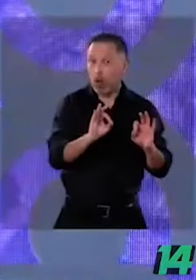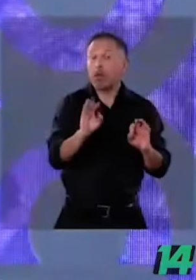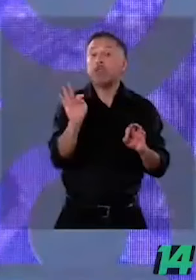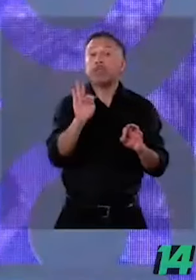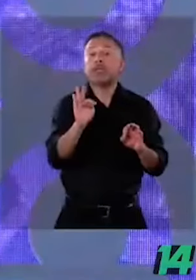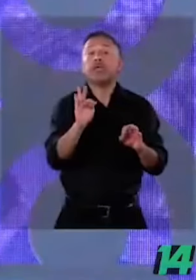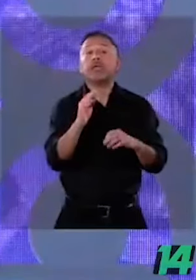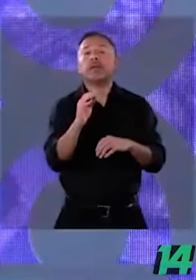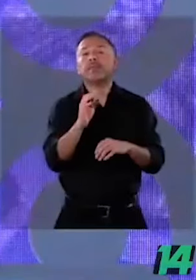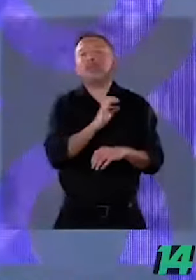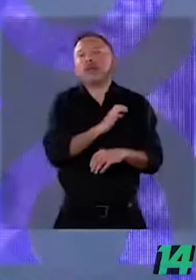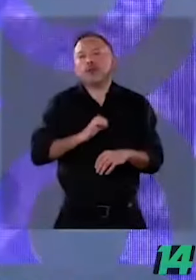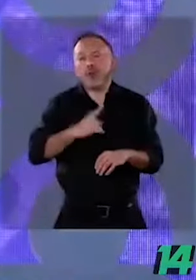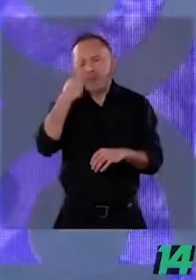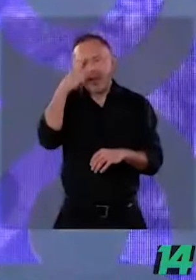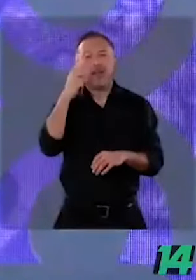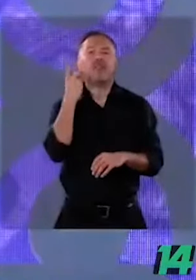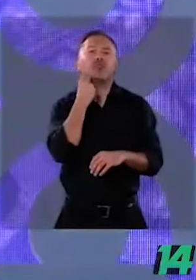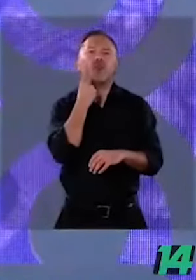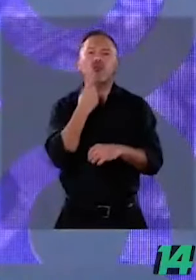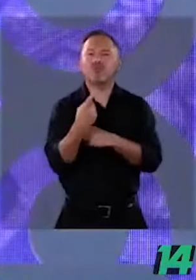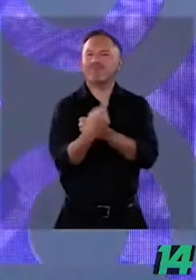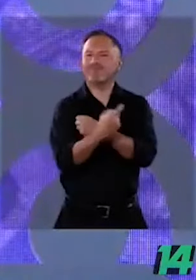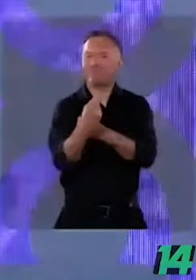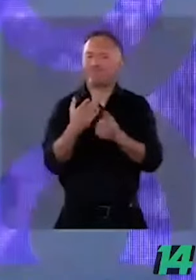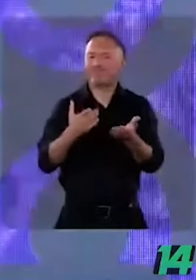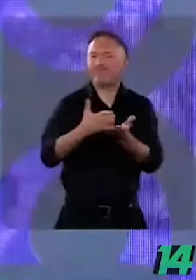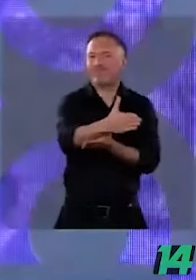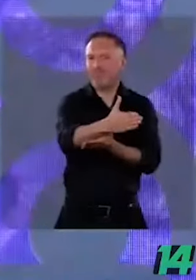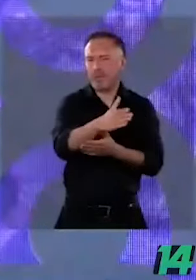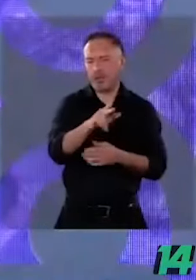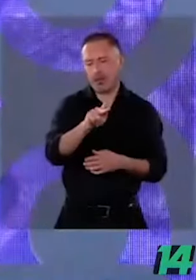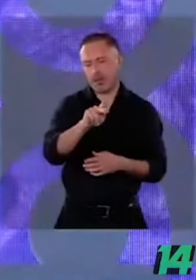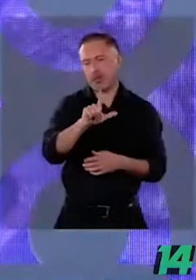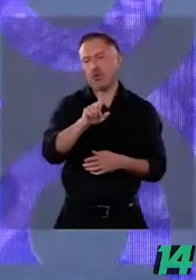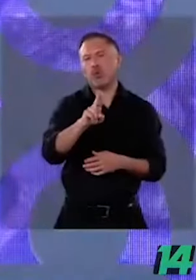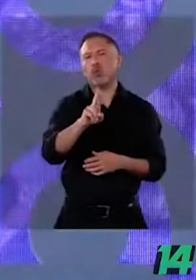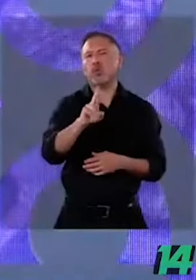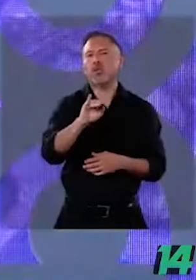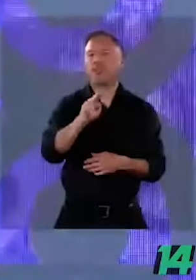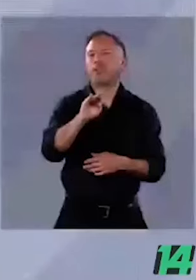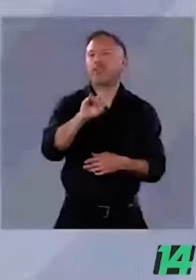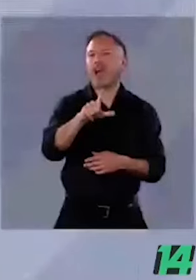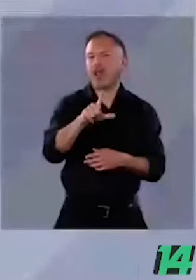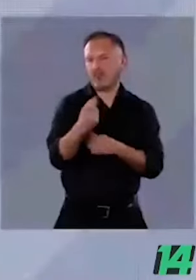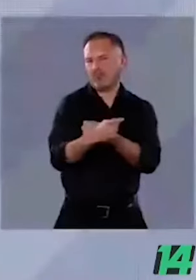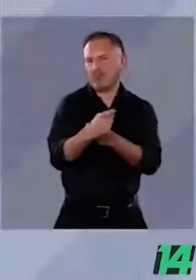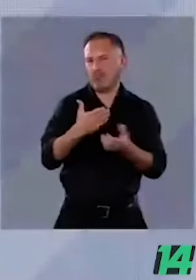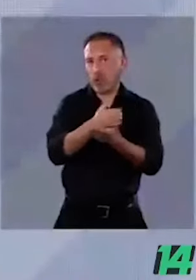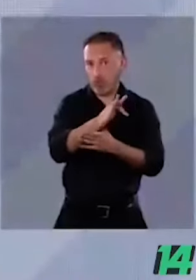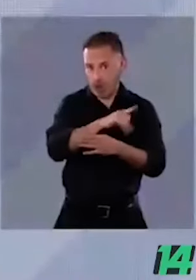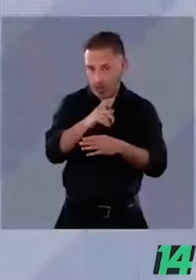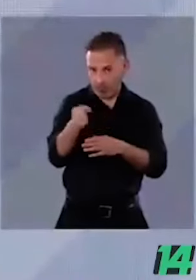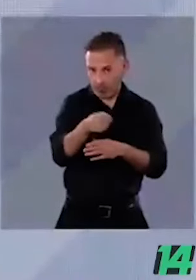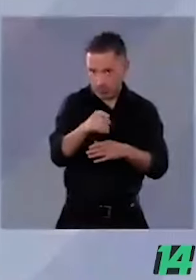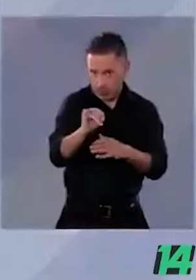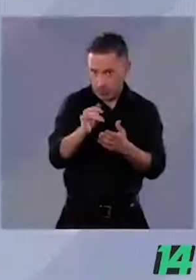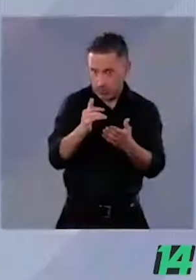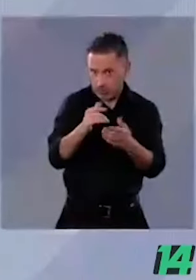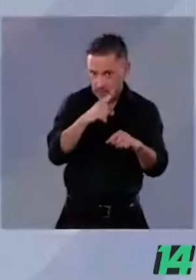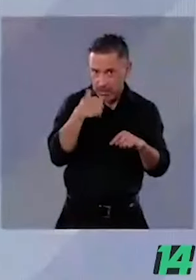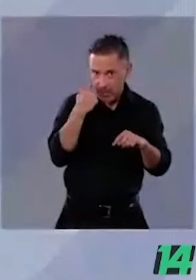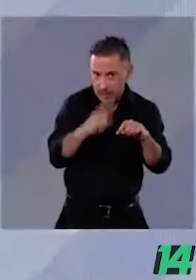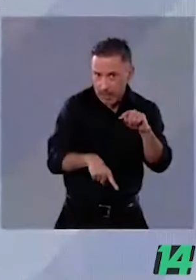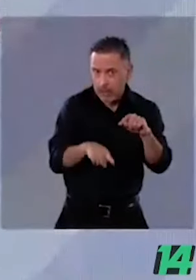plurinominales? Es tiempo de su respuesta. Candidata Sochil Gávez tiene hasta un minuto. Suena bien, pero la verdad